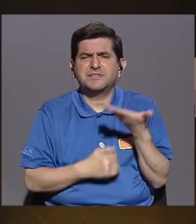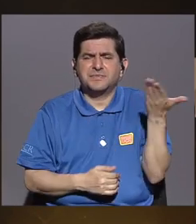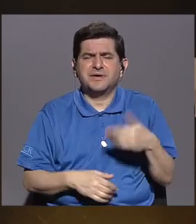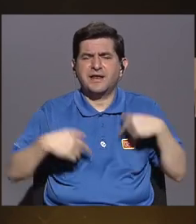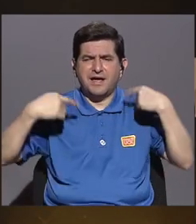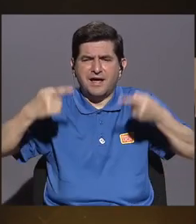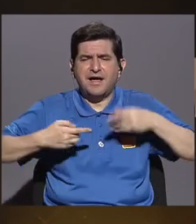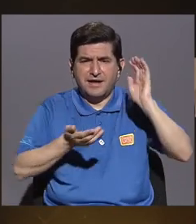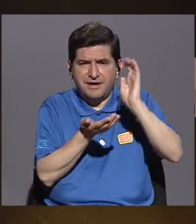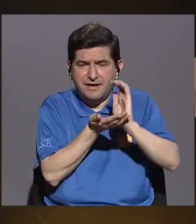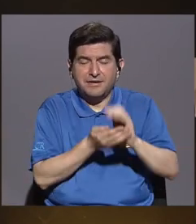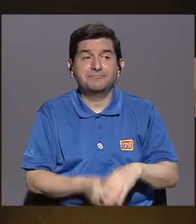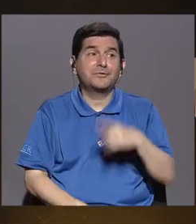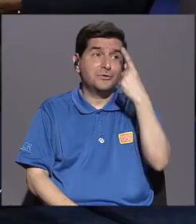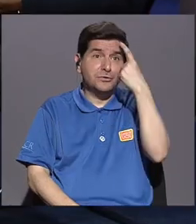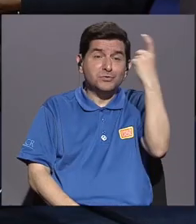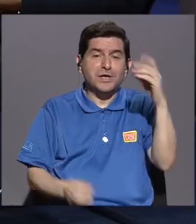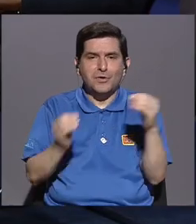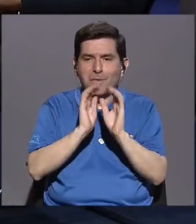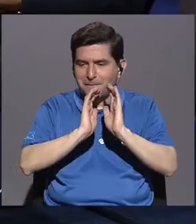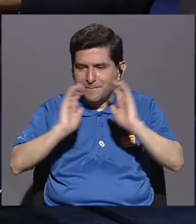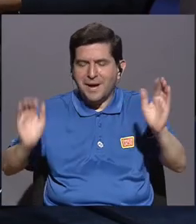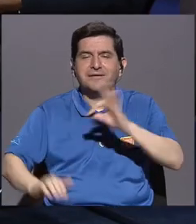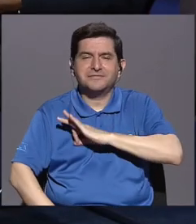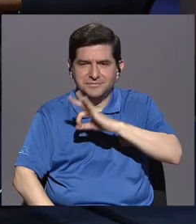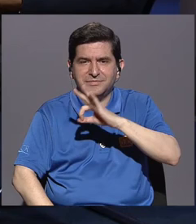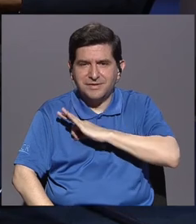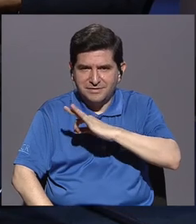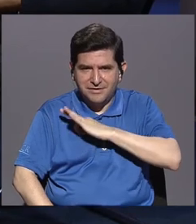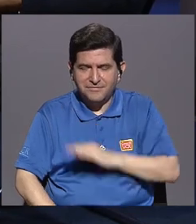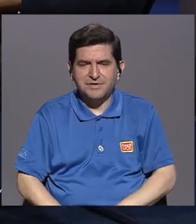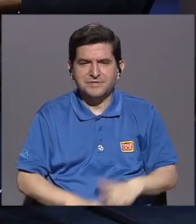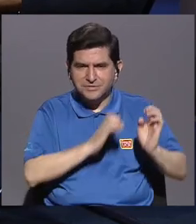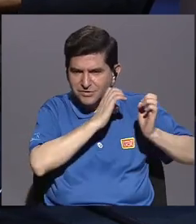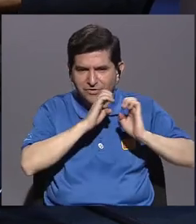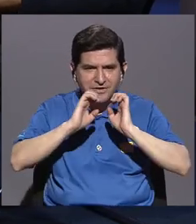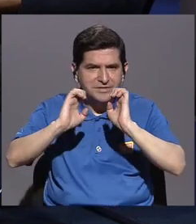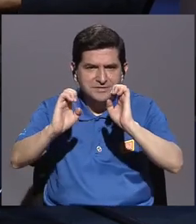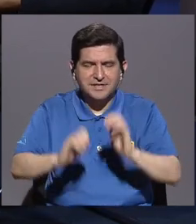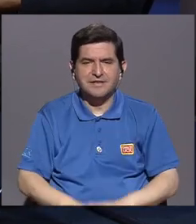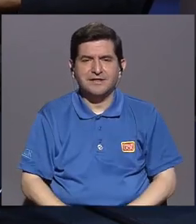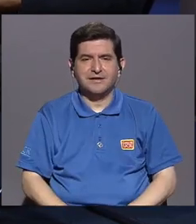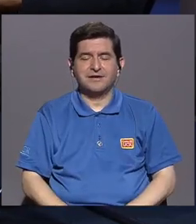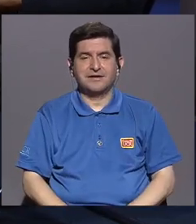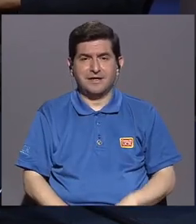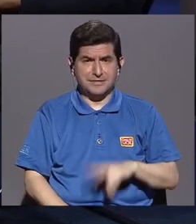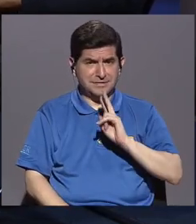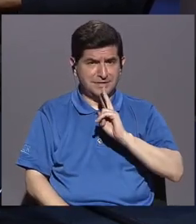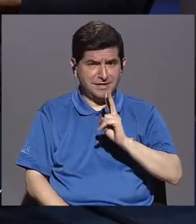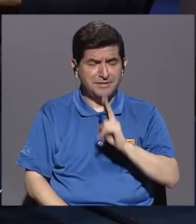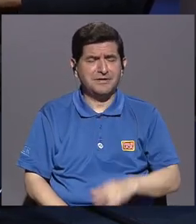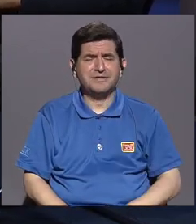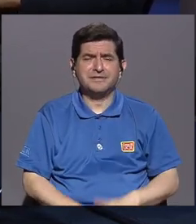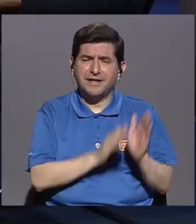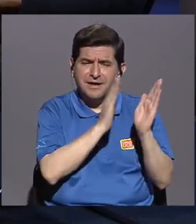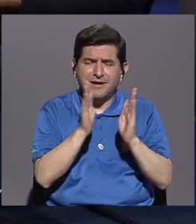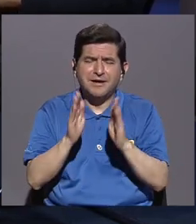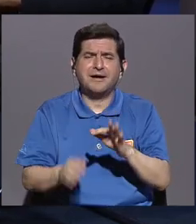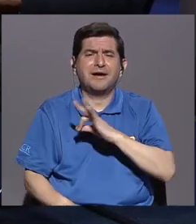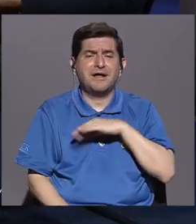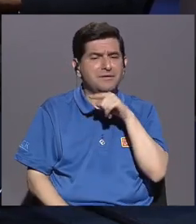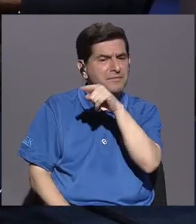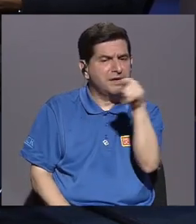esta Carretica? Pues es uno de nuestros sueños, que entre más niños se vean beneficiados por estrategias que de corazón están planeadas para el